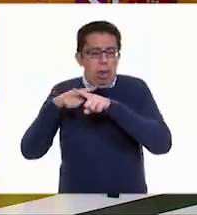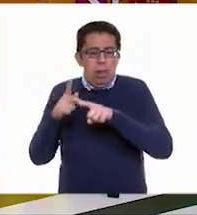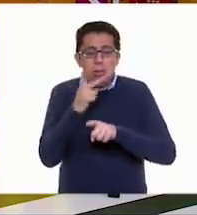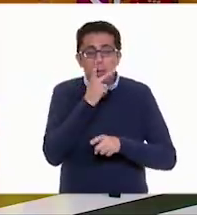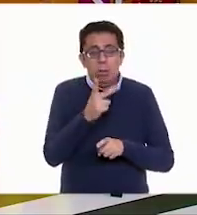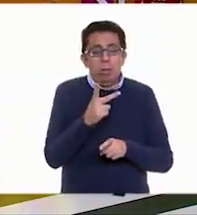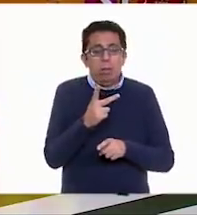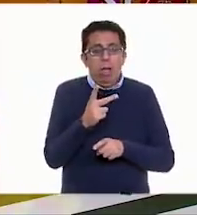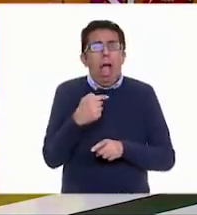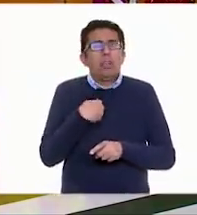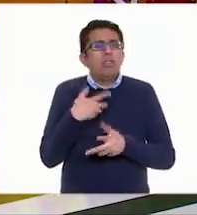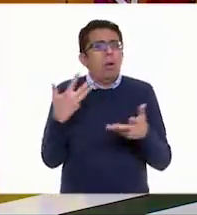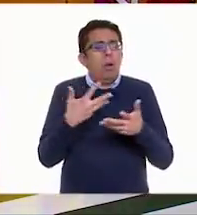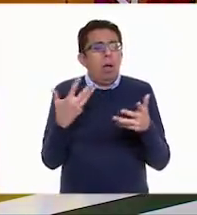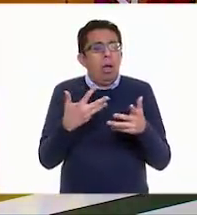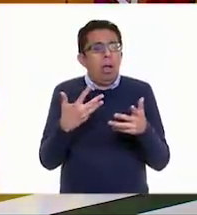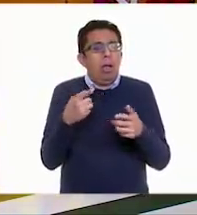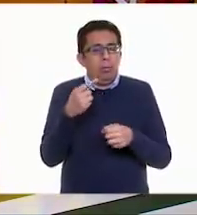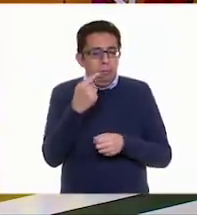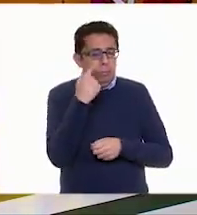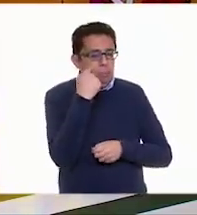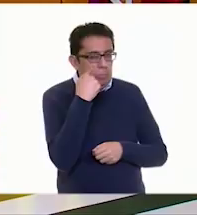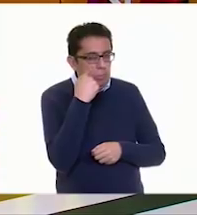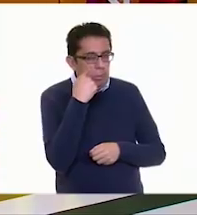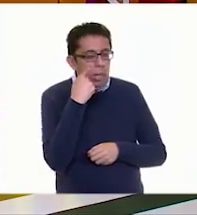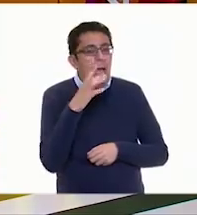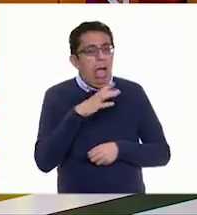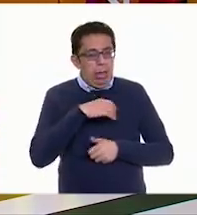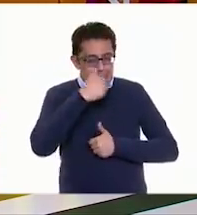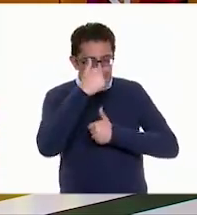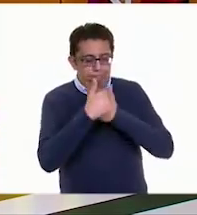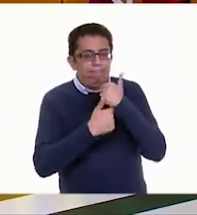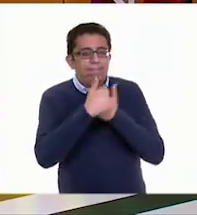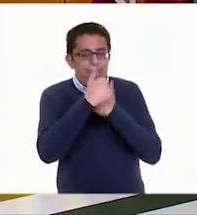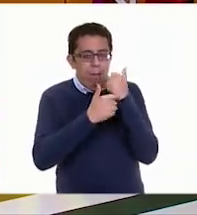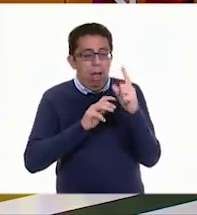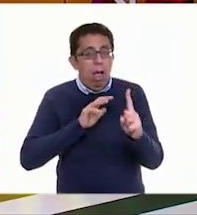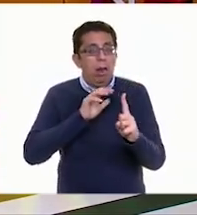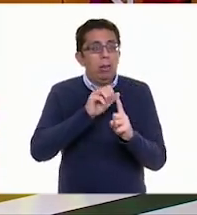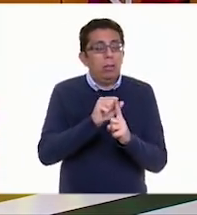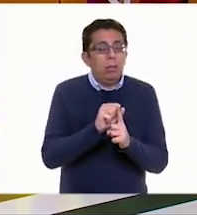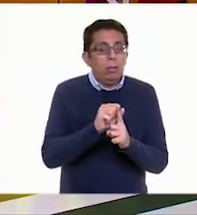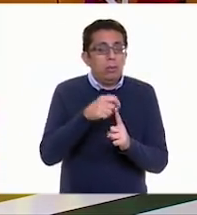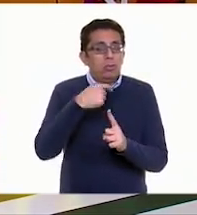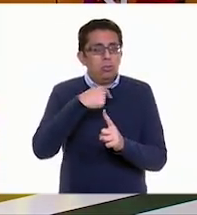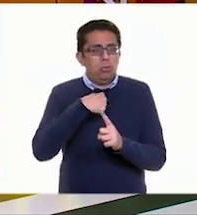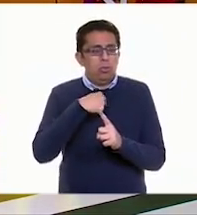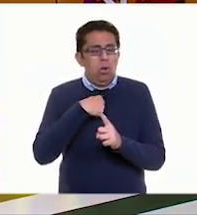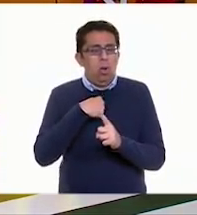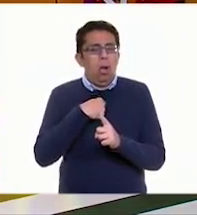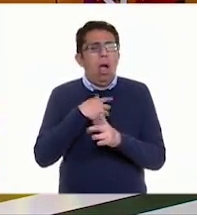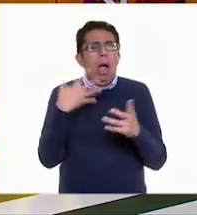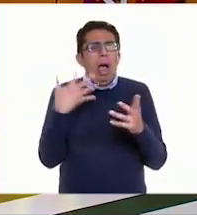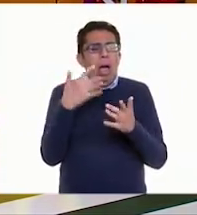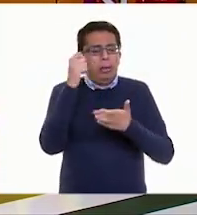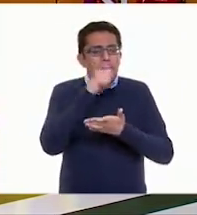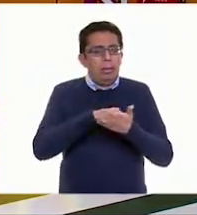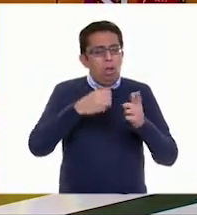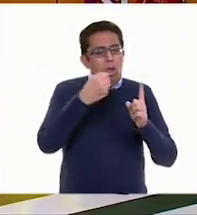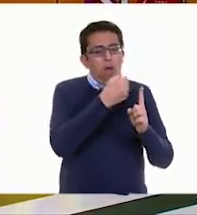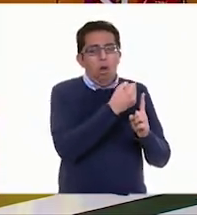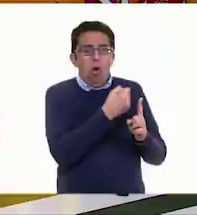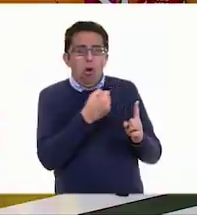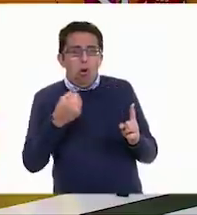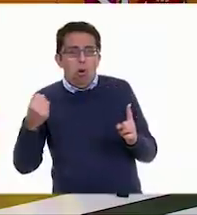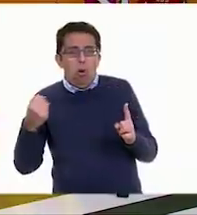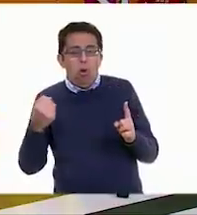Y yo lo que hice, fíjate muy bien porque este es un reto para ti. A ver. Yo lo que hice fue armar una oración con todas las